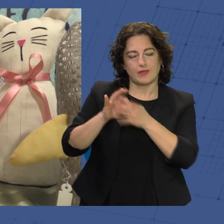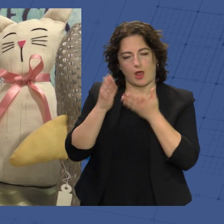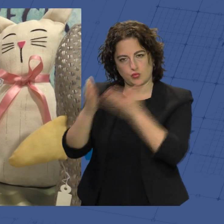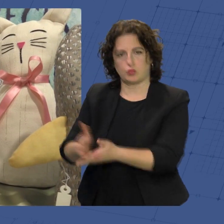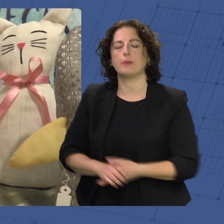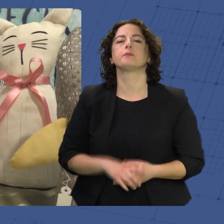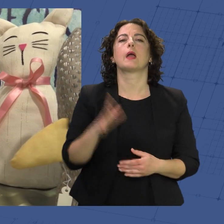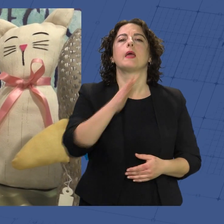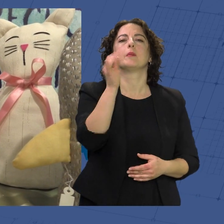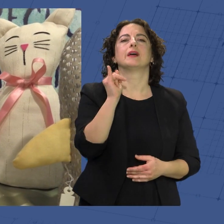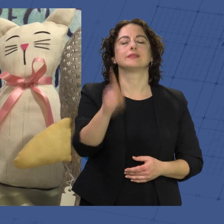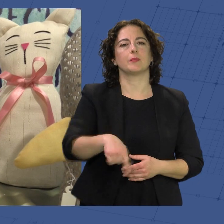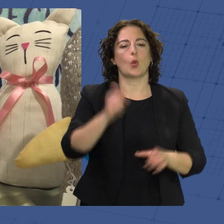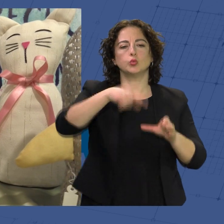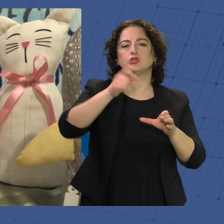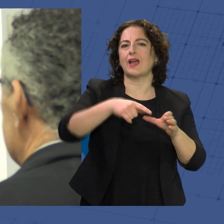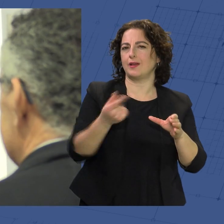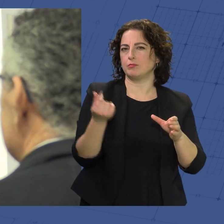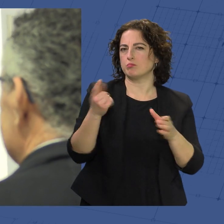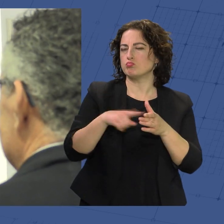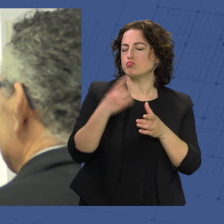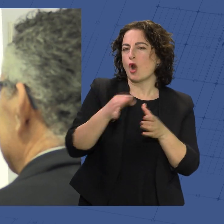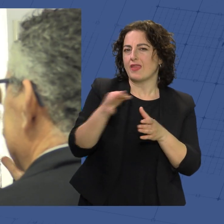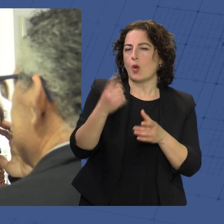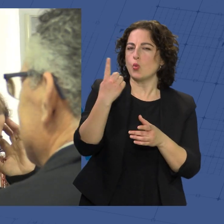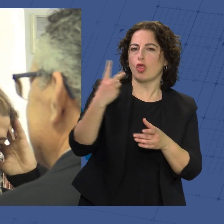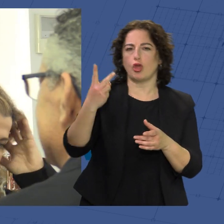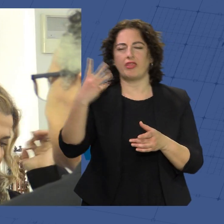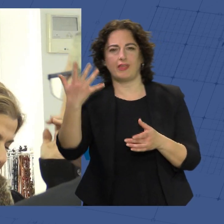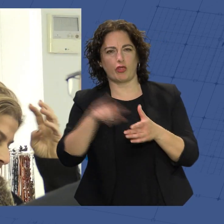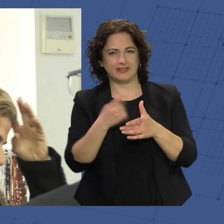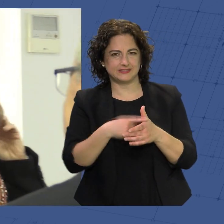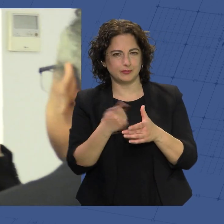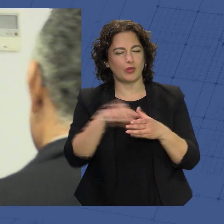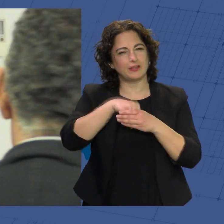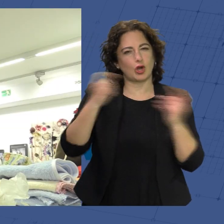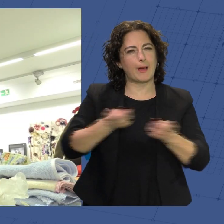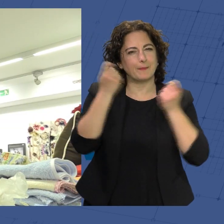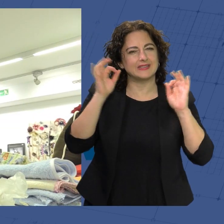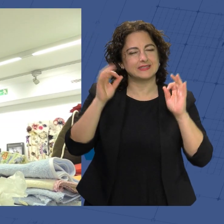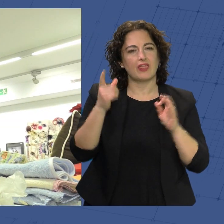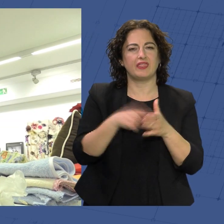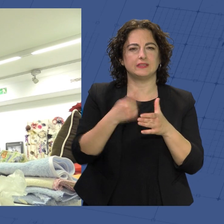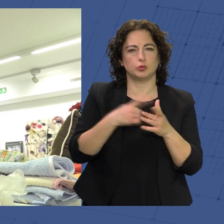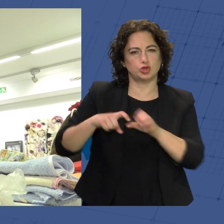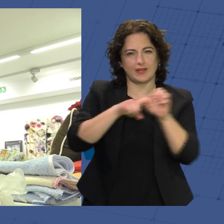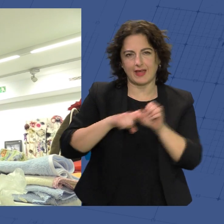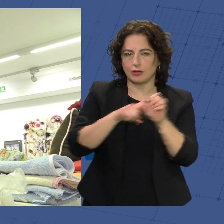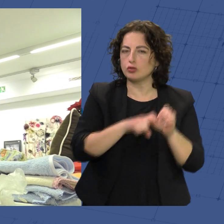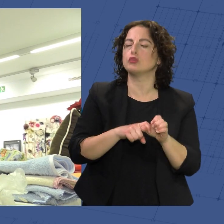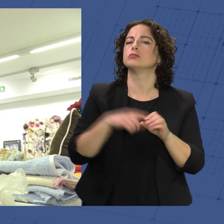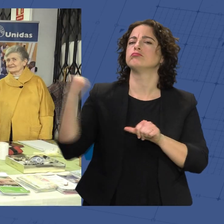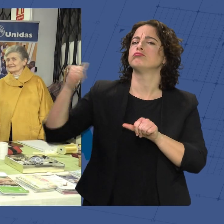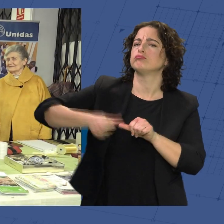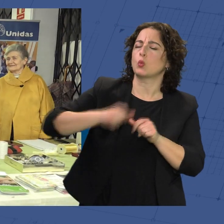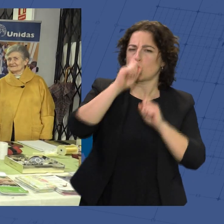Además estarán disponibles huchas para recoger monedas de 1, 2 y 5 céntimos en el marco de la campaña del Céntimo Solidario, que se viene realizando